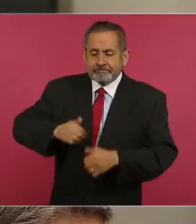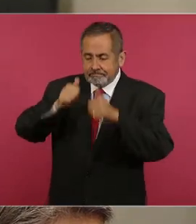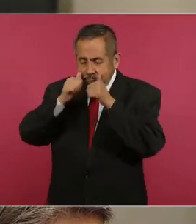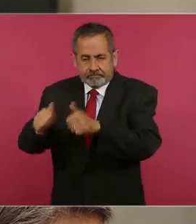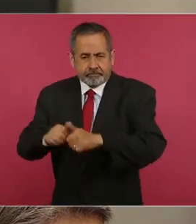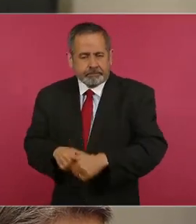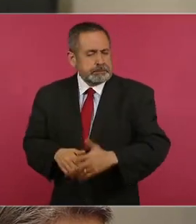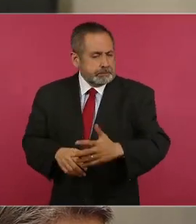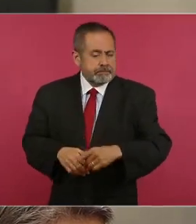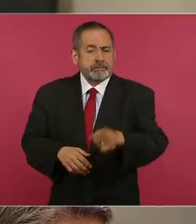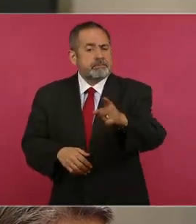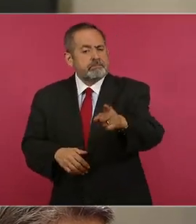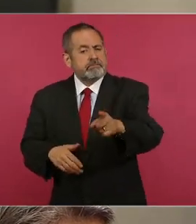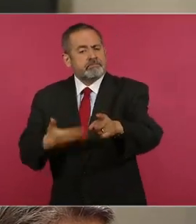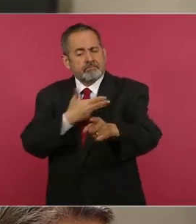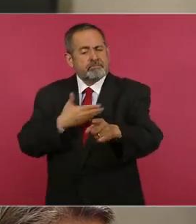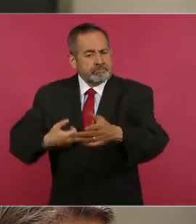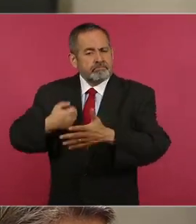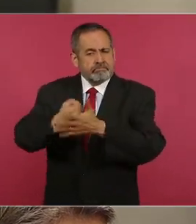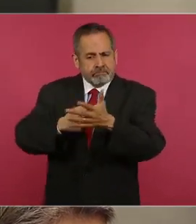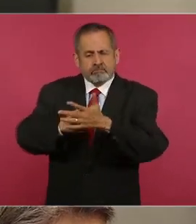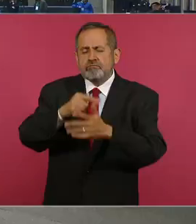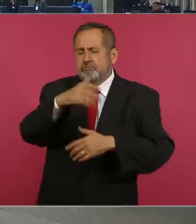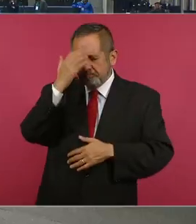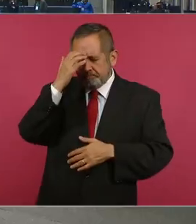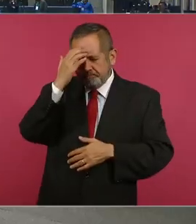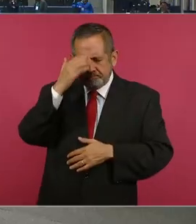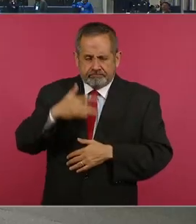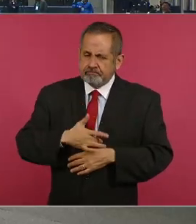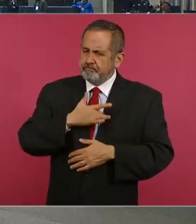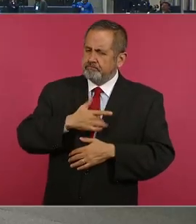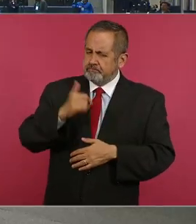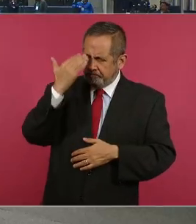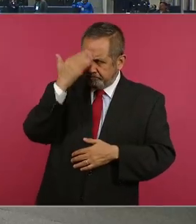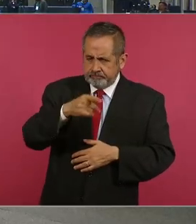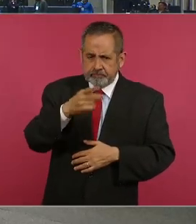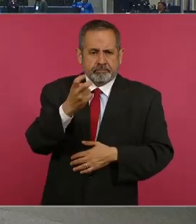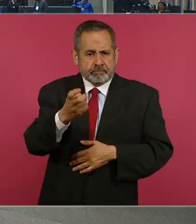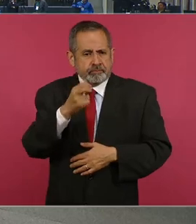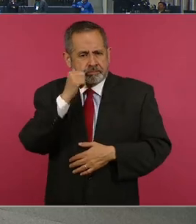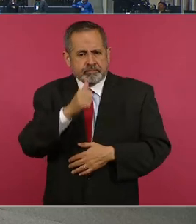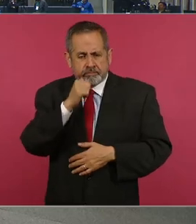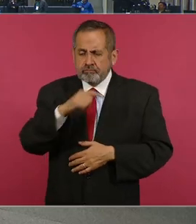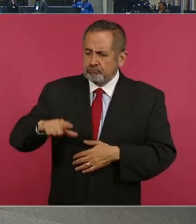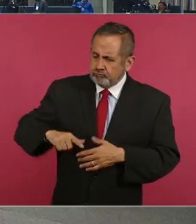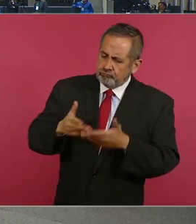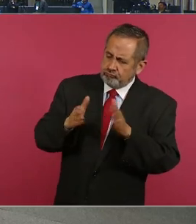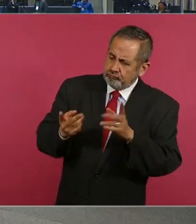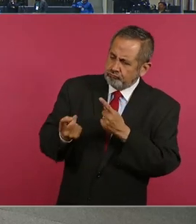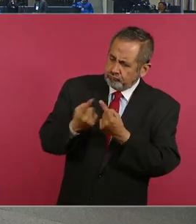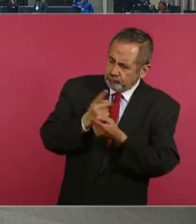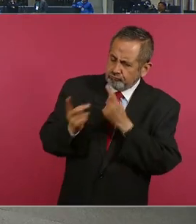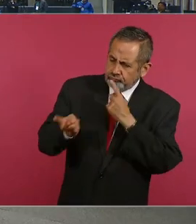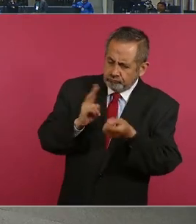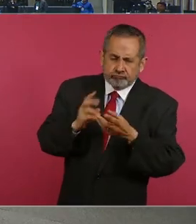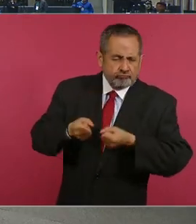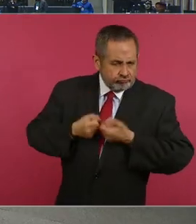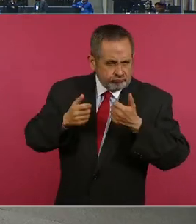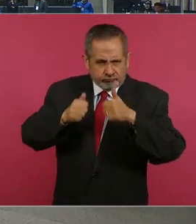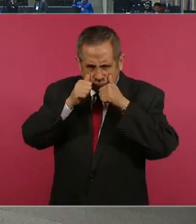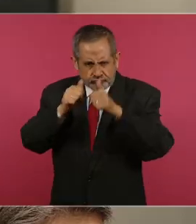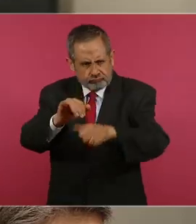luchador social, lo injusto no le es indiferente. Por tal motivo no se ha abierto las puertas de su gobierno para que podamos ser escuchados.